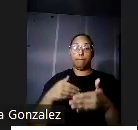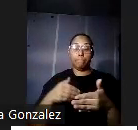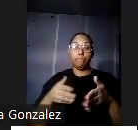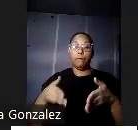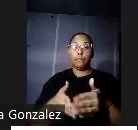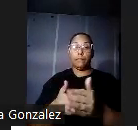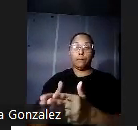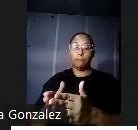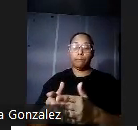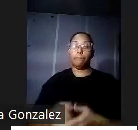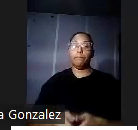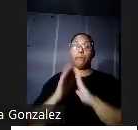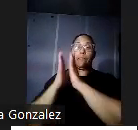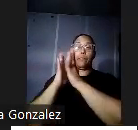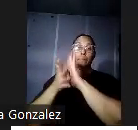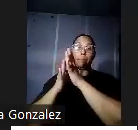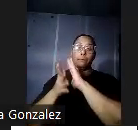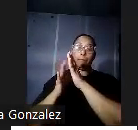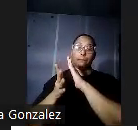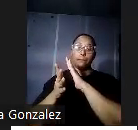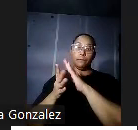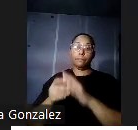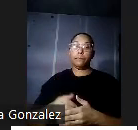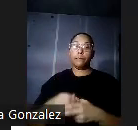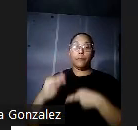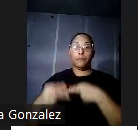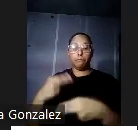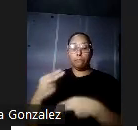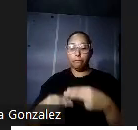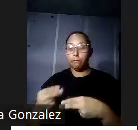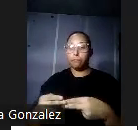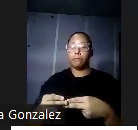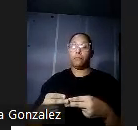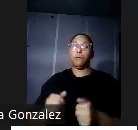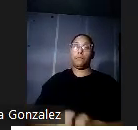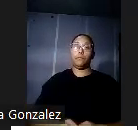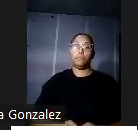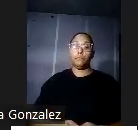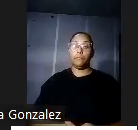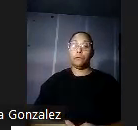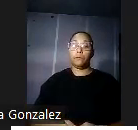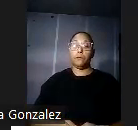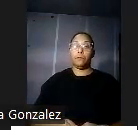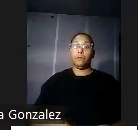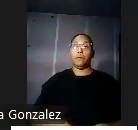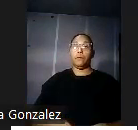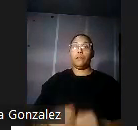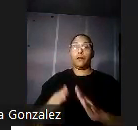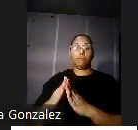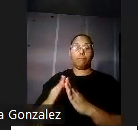El condado quedó como propiedad privada y se definió como un sector suburbano y marginado,